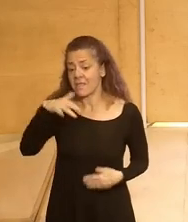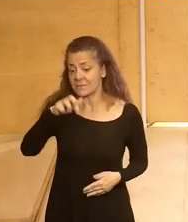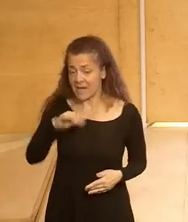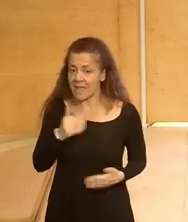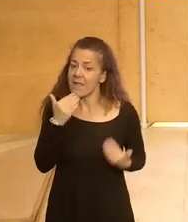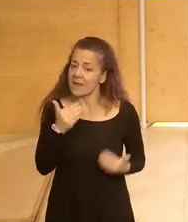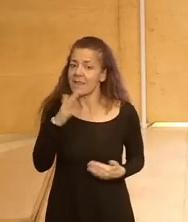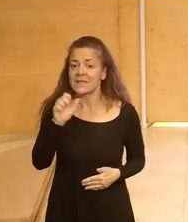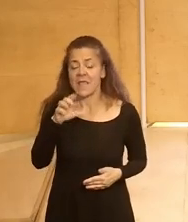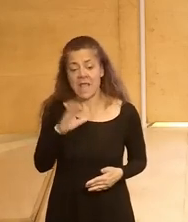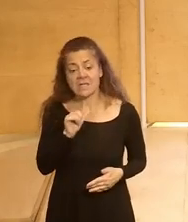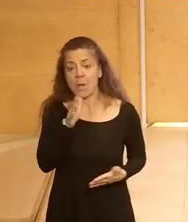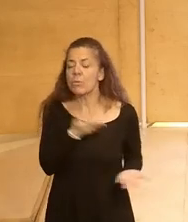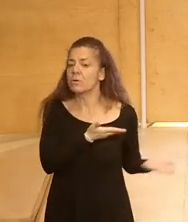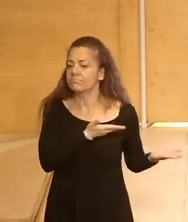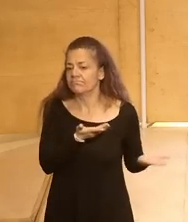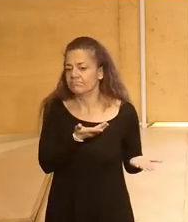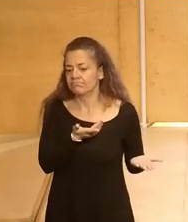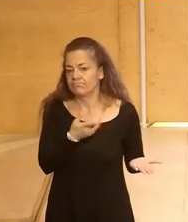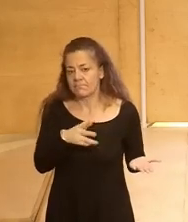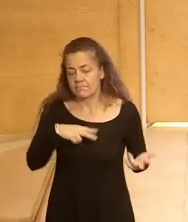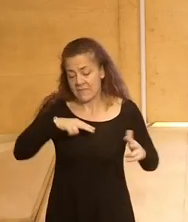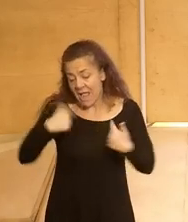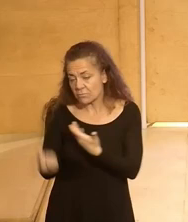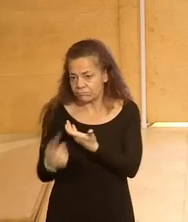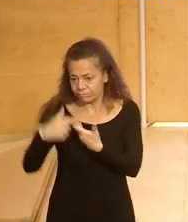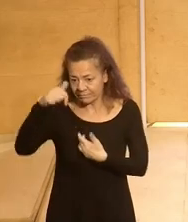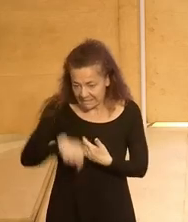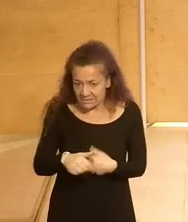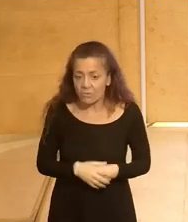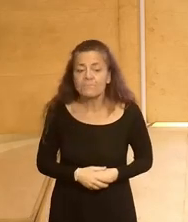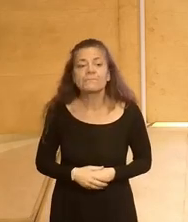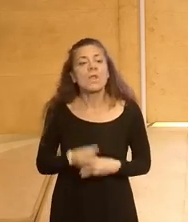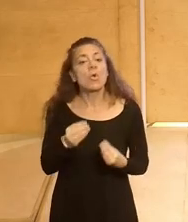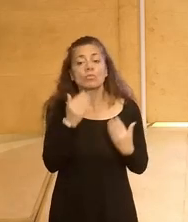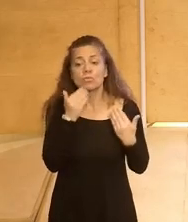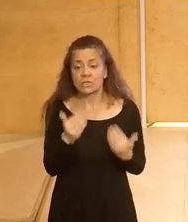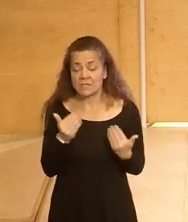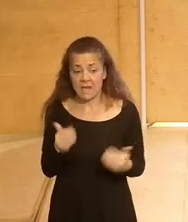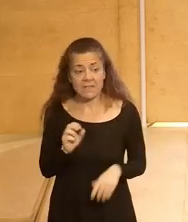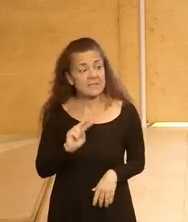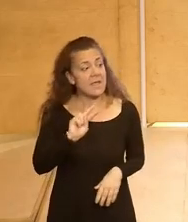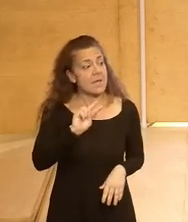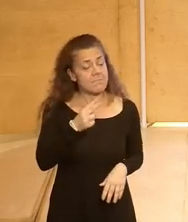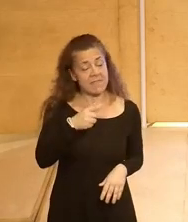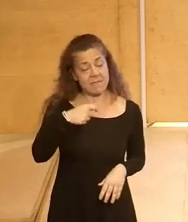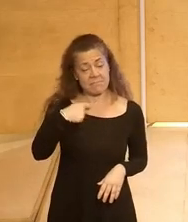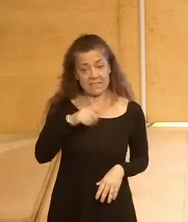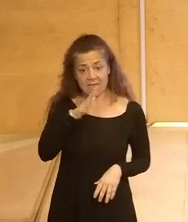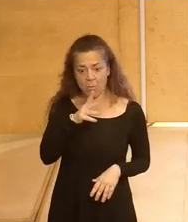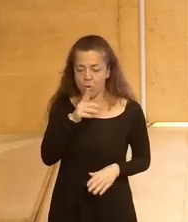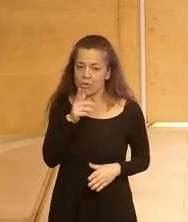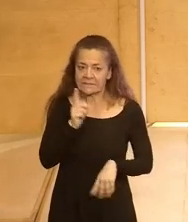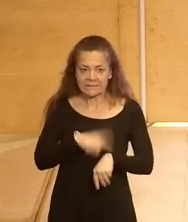Gracias, Elsa, por contar con nosotros como compañeros de viaje. Muchas gracias, viceministra, por hacernos un hueco en la agenda